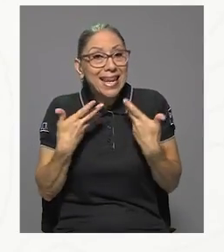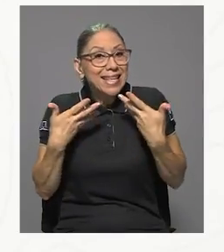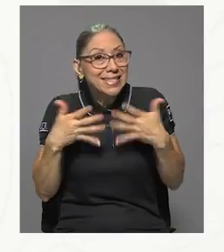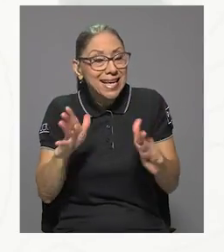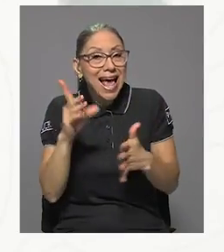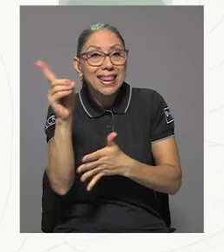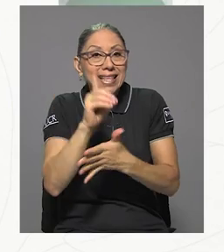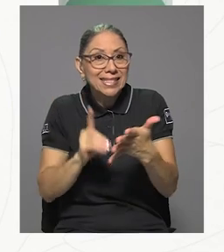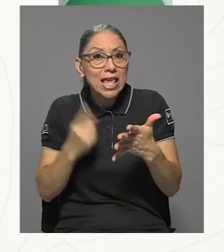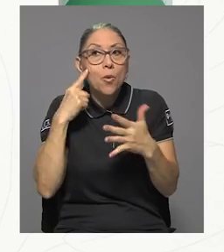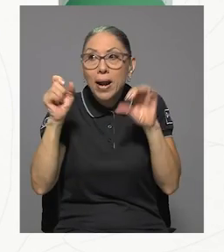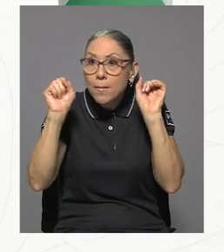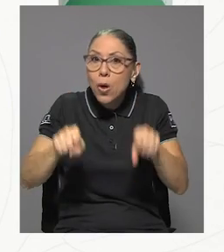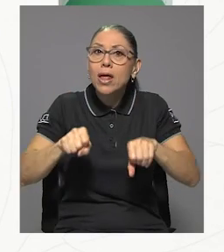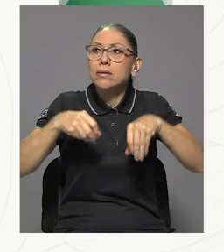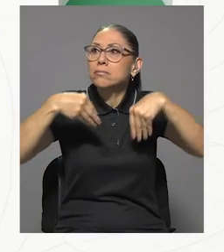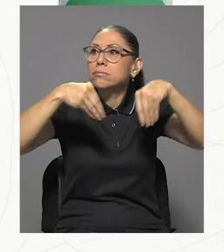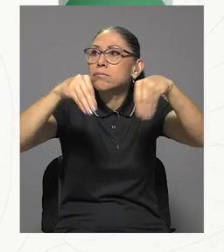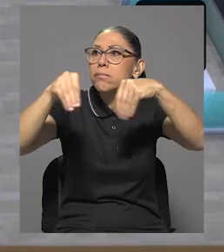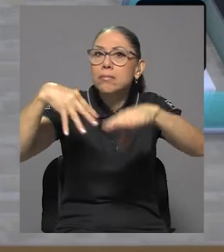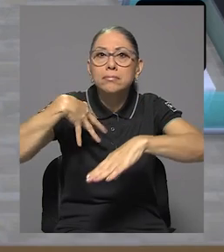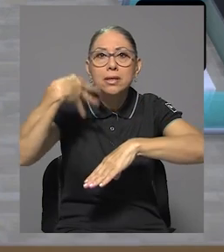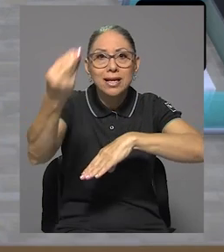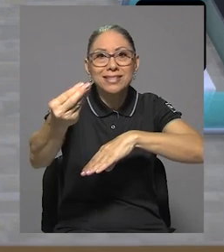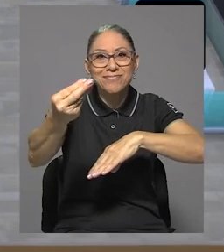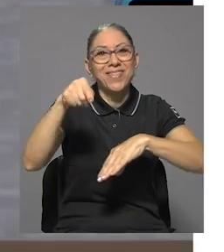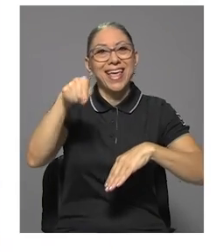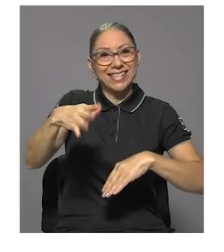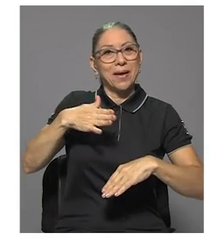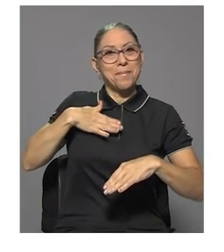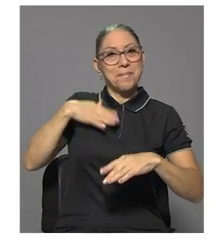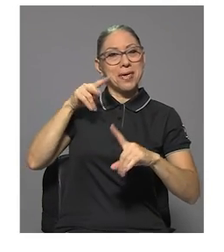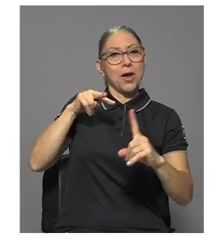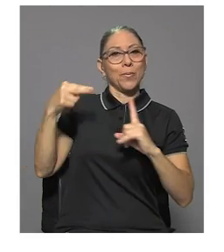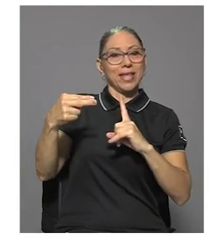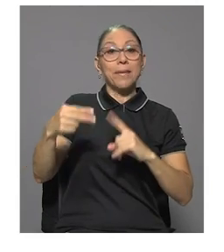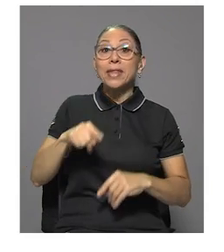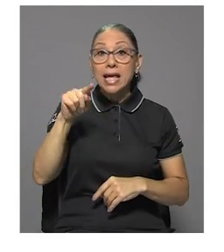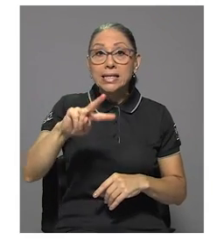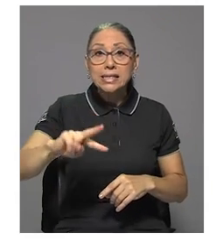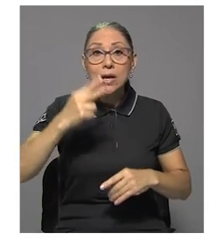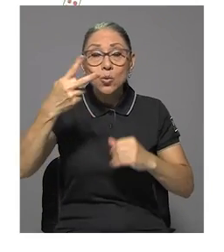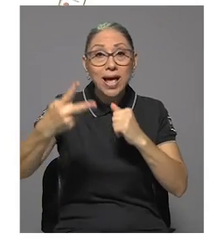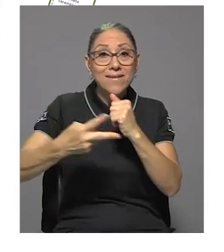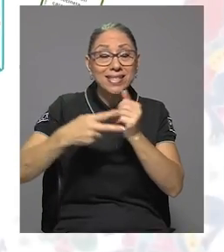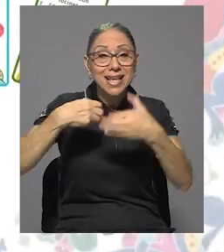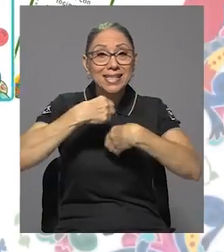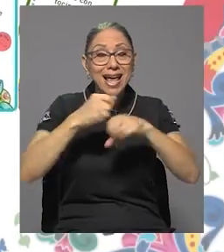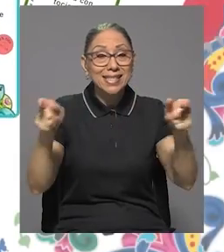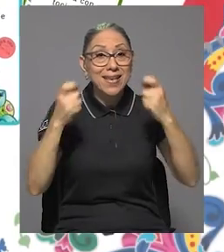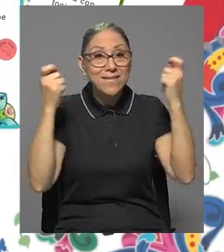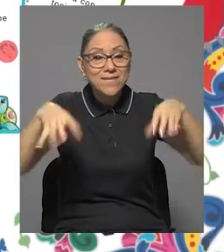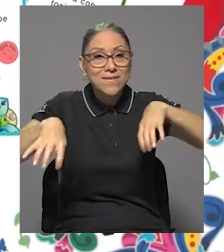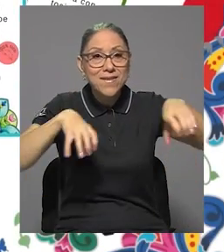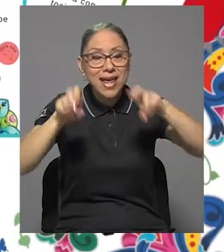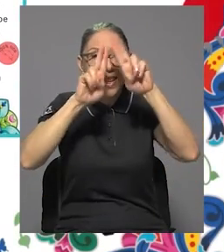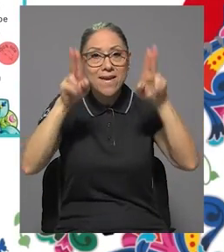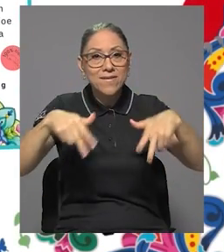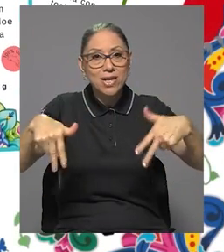ya el diseño para poder salir del mercado. Esta es la segunda vez que la feria se realiza de forma virtual.